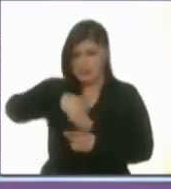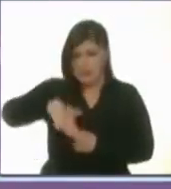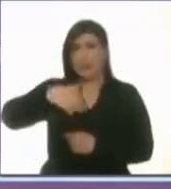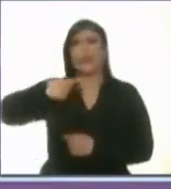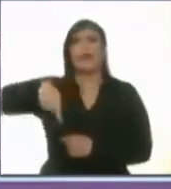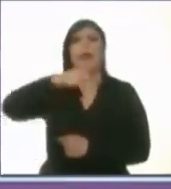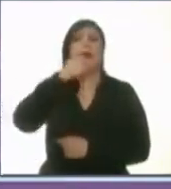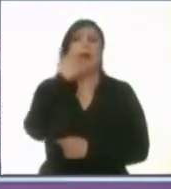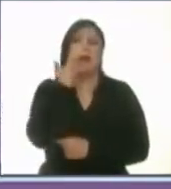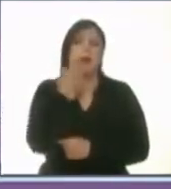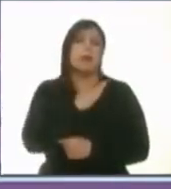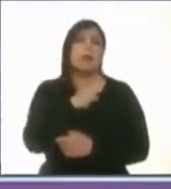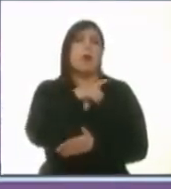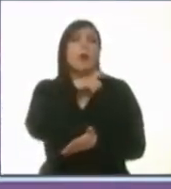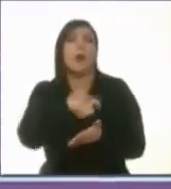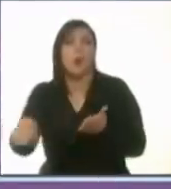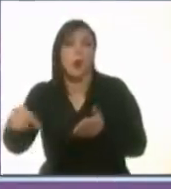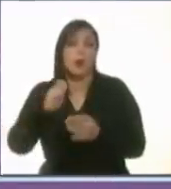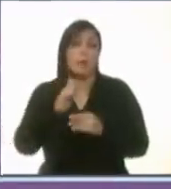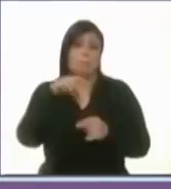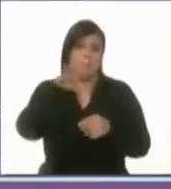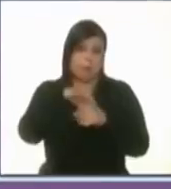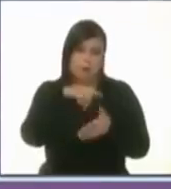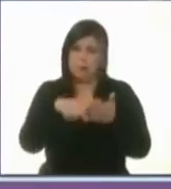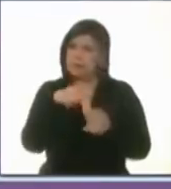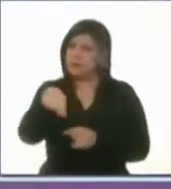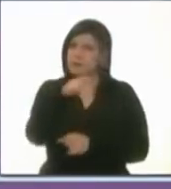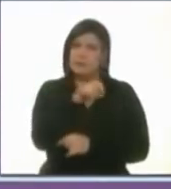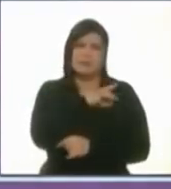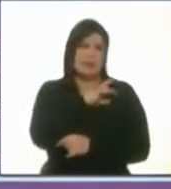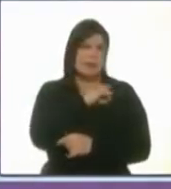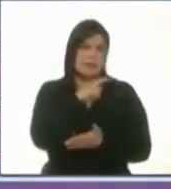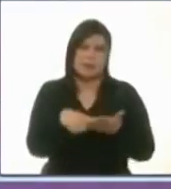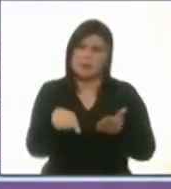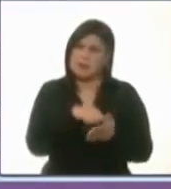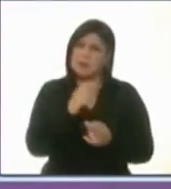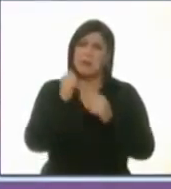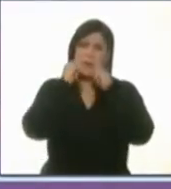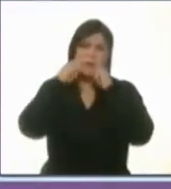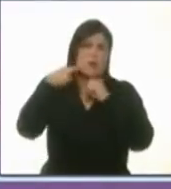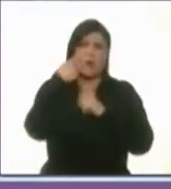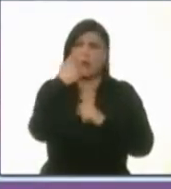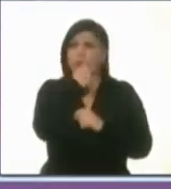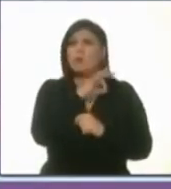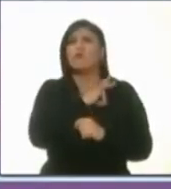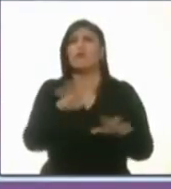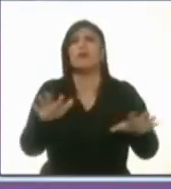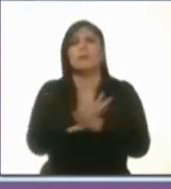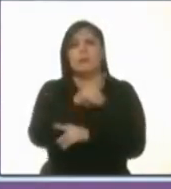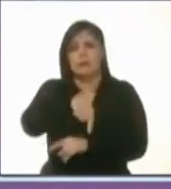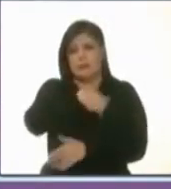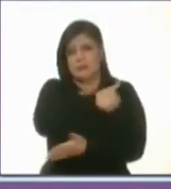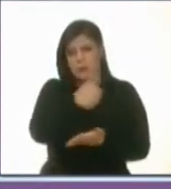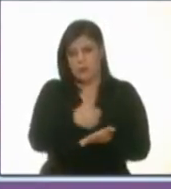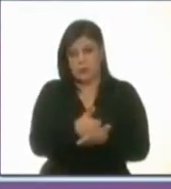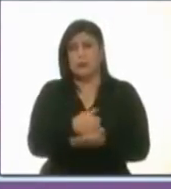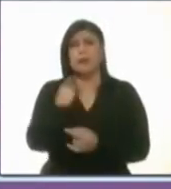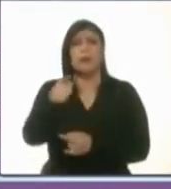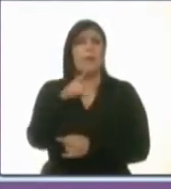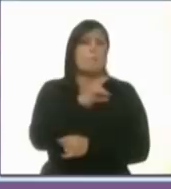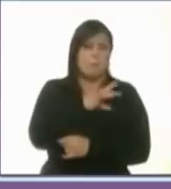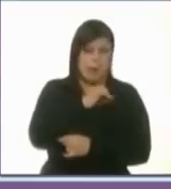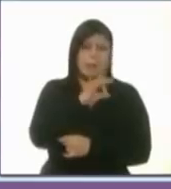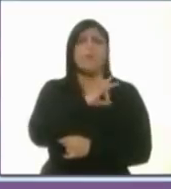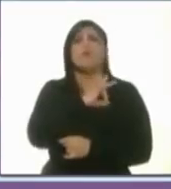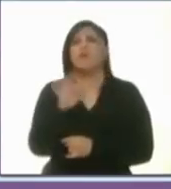comprarte tu voto. Vota sin miedo por el único que puede cambiar a la ciudad. Vota sin miedo